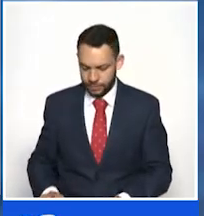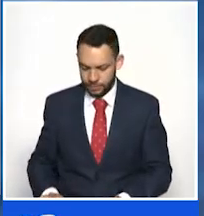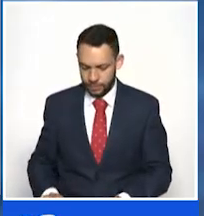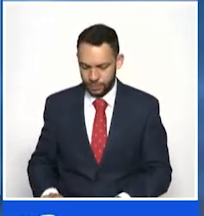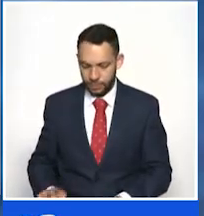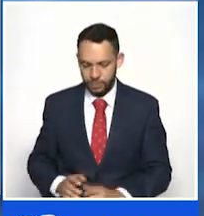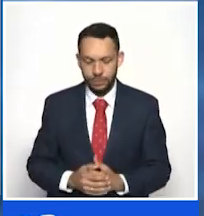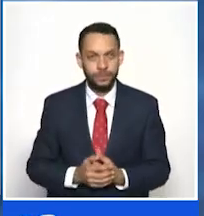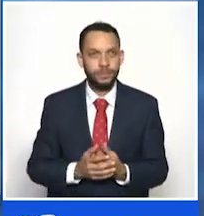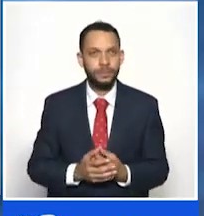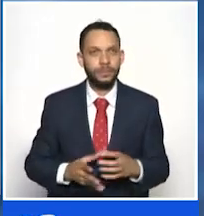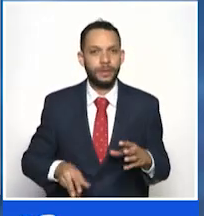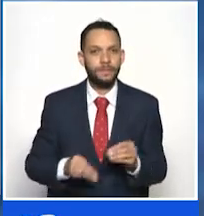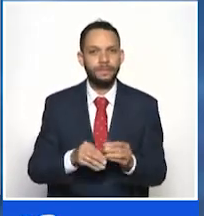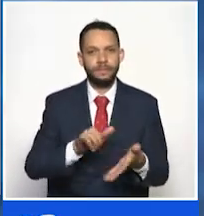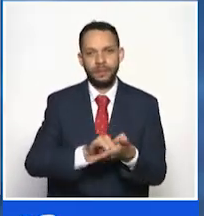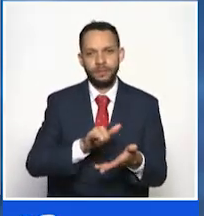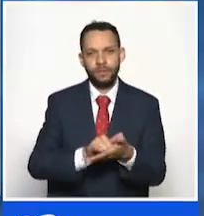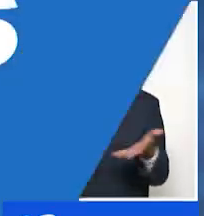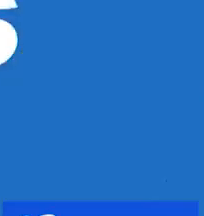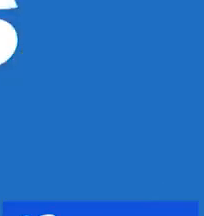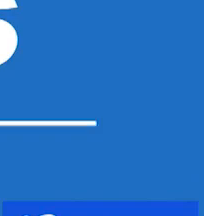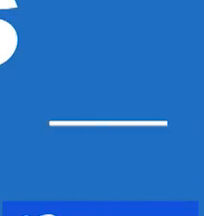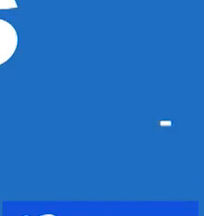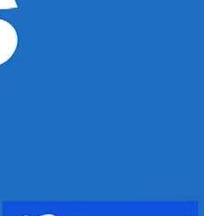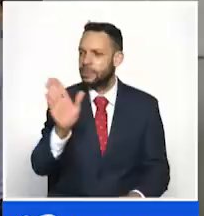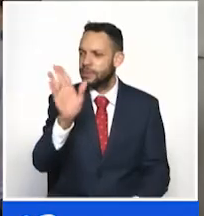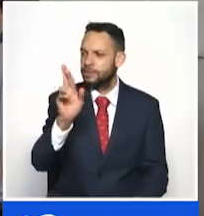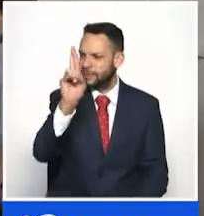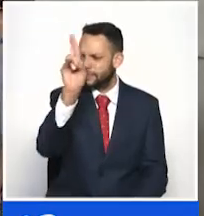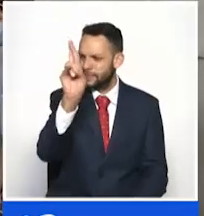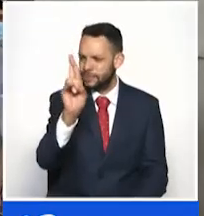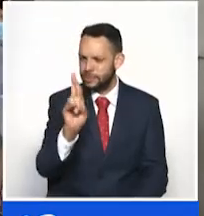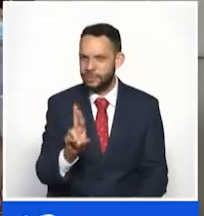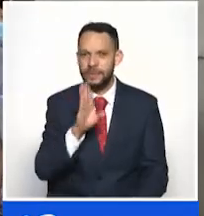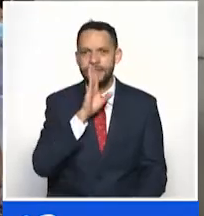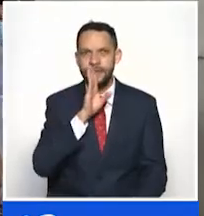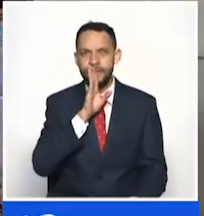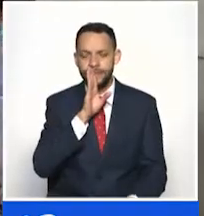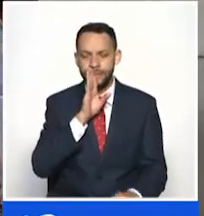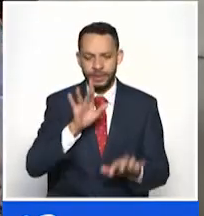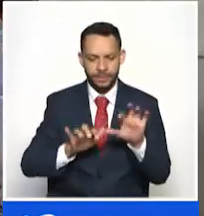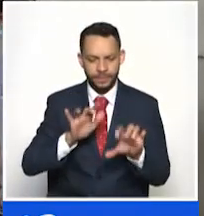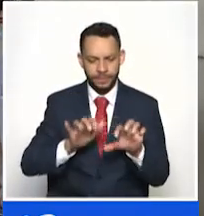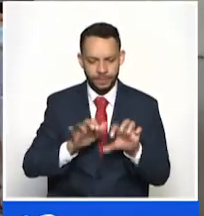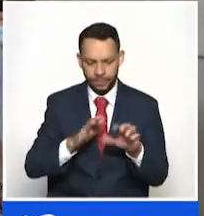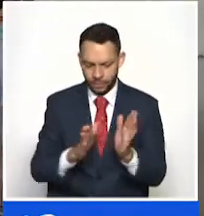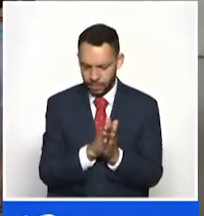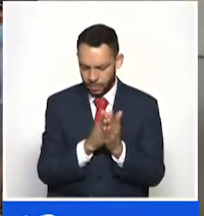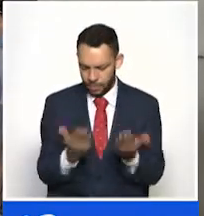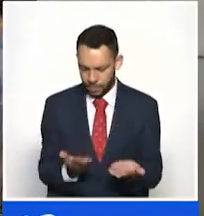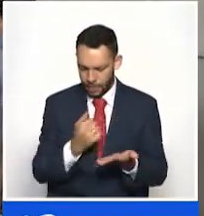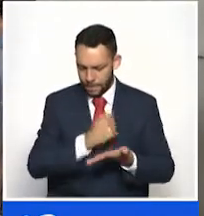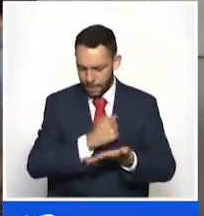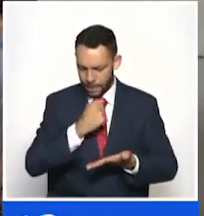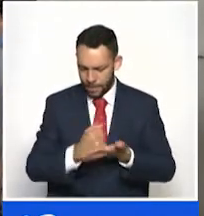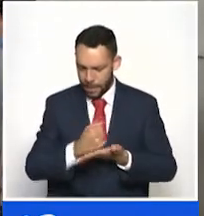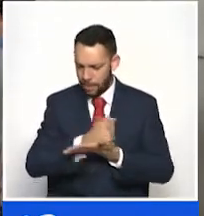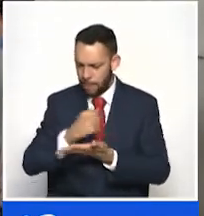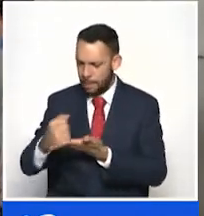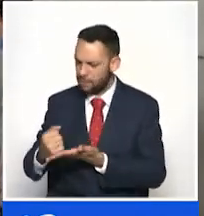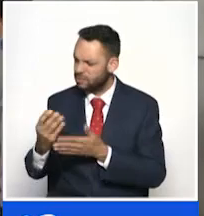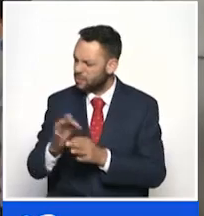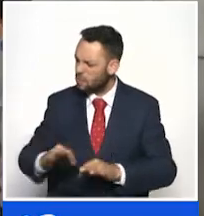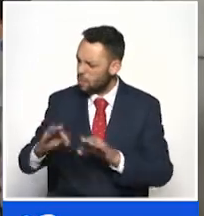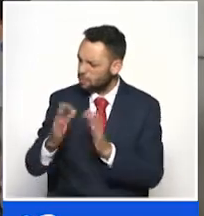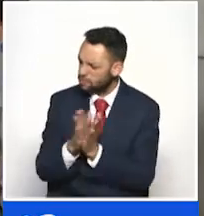Así es, estamos aquí desde el departamento de Risaralda con la oficina de pasaportes y vamos a hablar con el doctor León Sobetancur quien